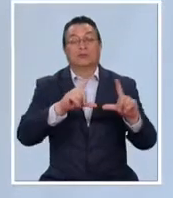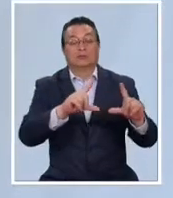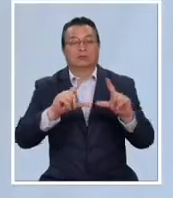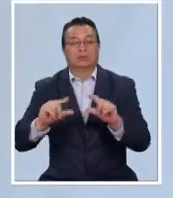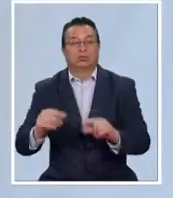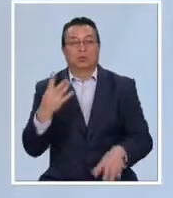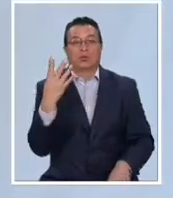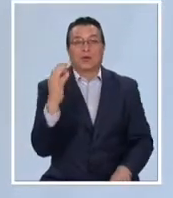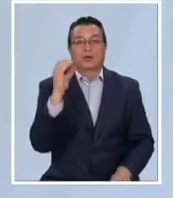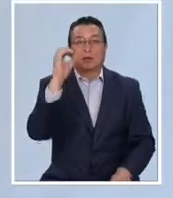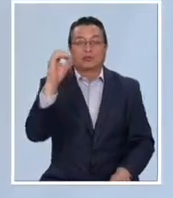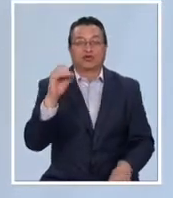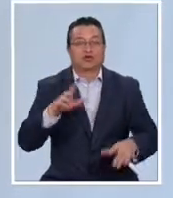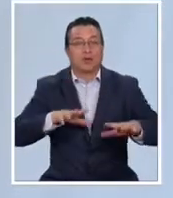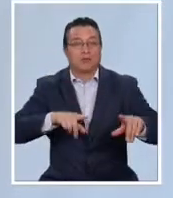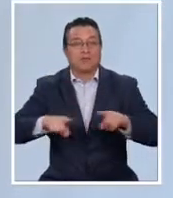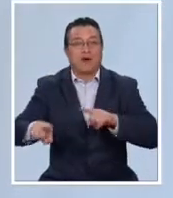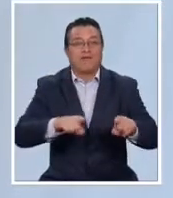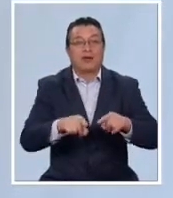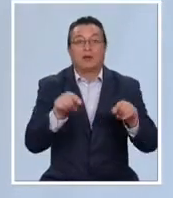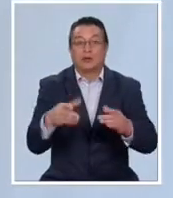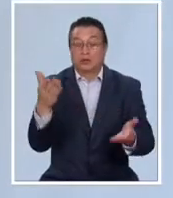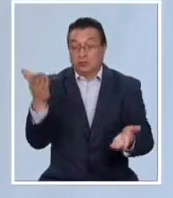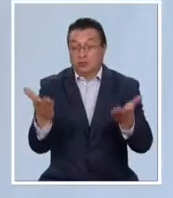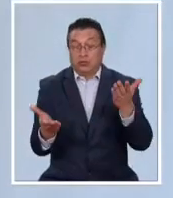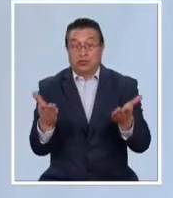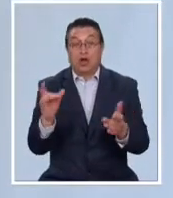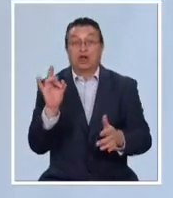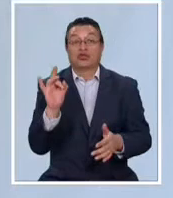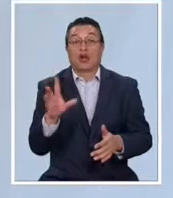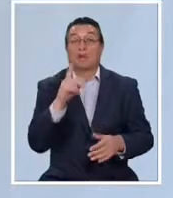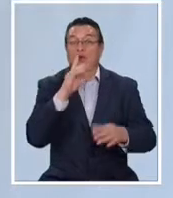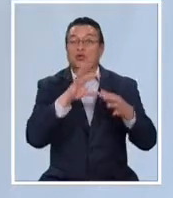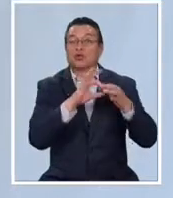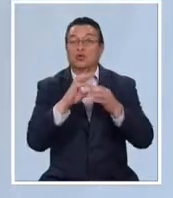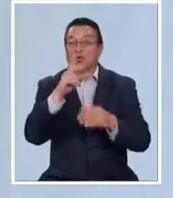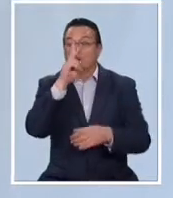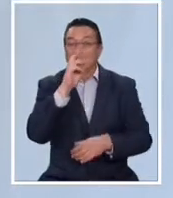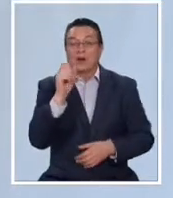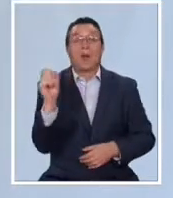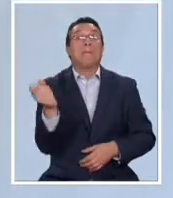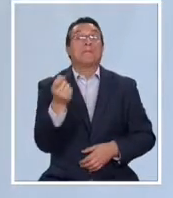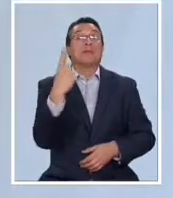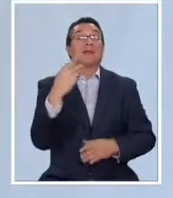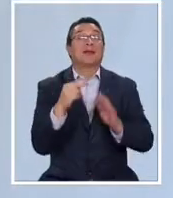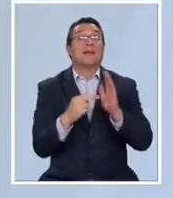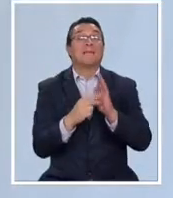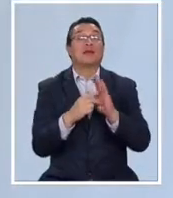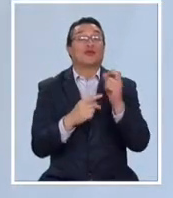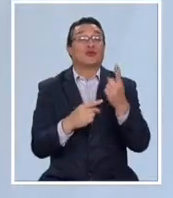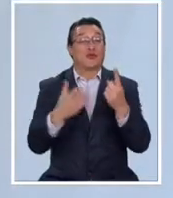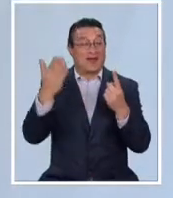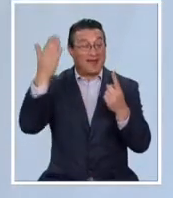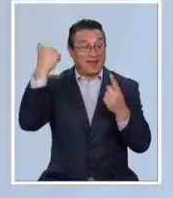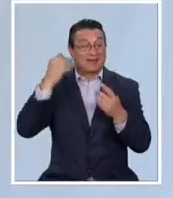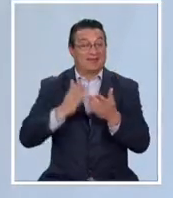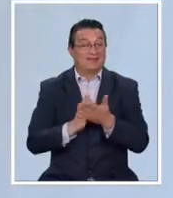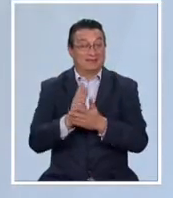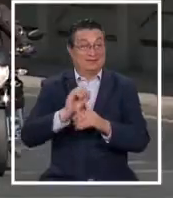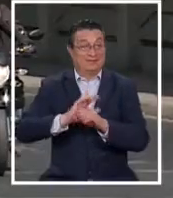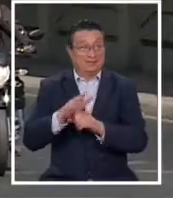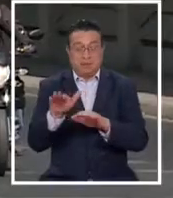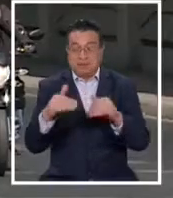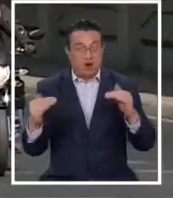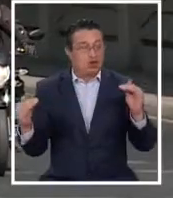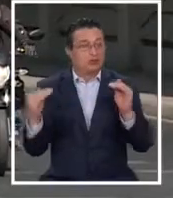40% la movilidad. Esto solo es comparable con lo que ocurrió en la primera cuarentena desde que comenzó la pandemia en nuestro